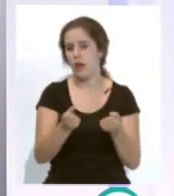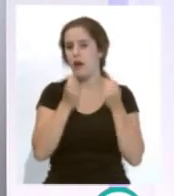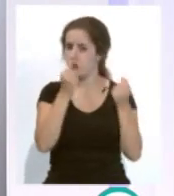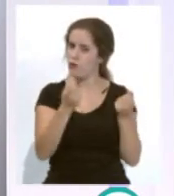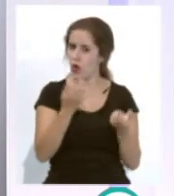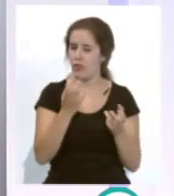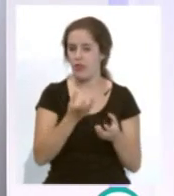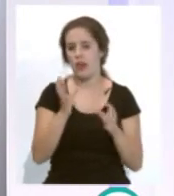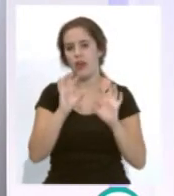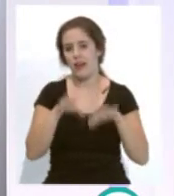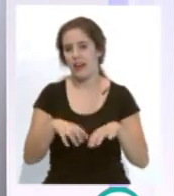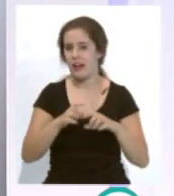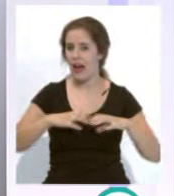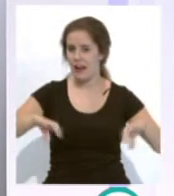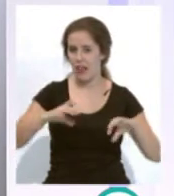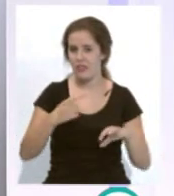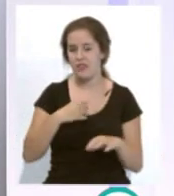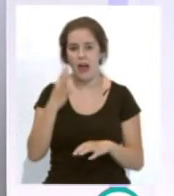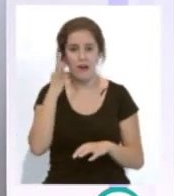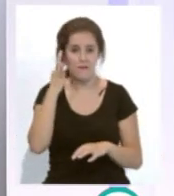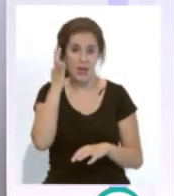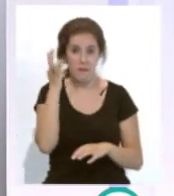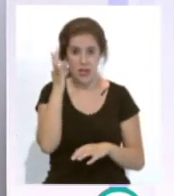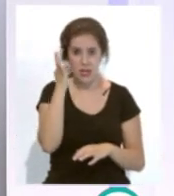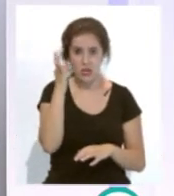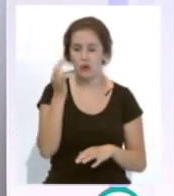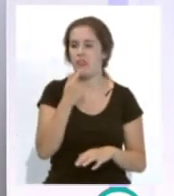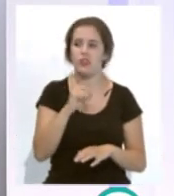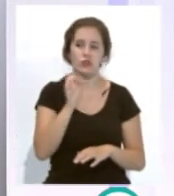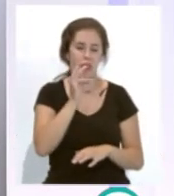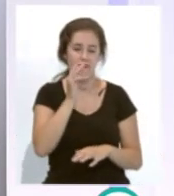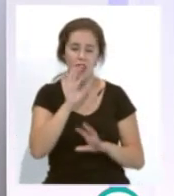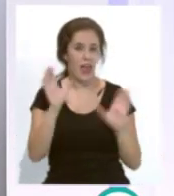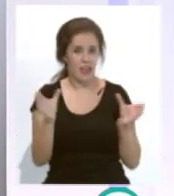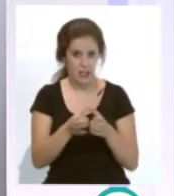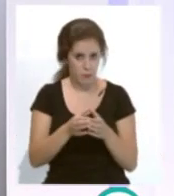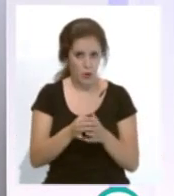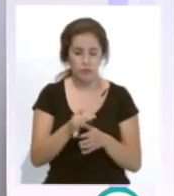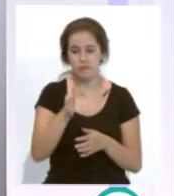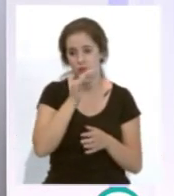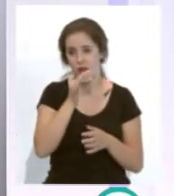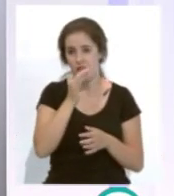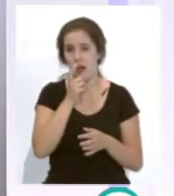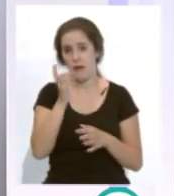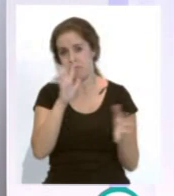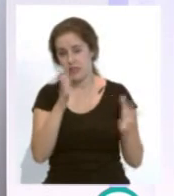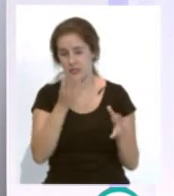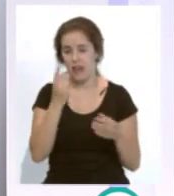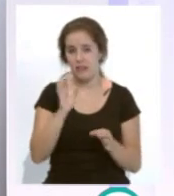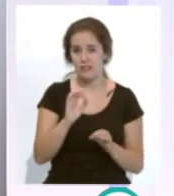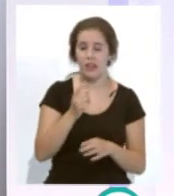con cuatro equipos no se dicen todavía los equipos que son pero todo apunta que van a ser Atlético de Madrid